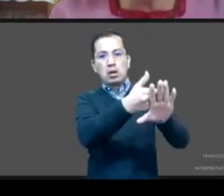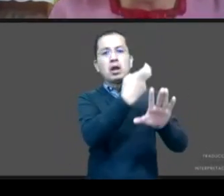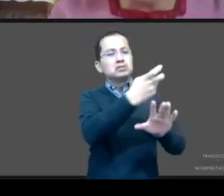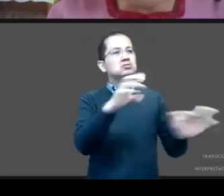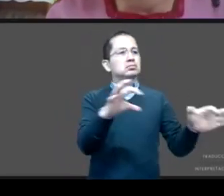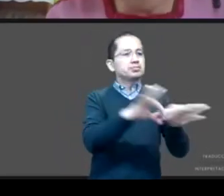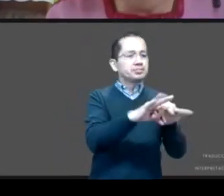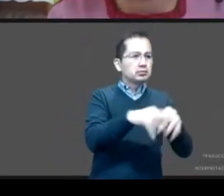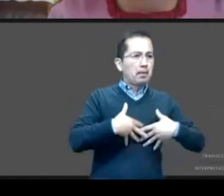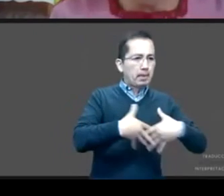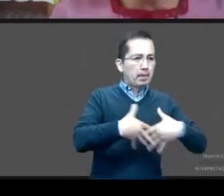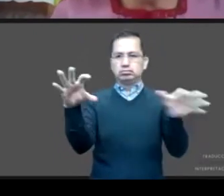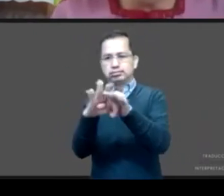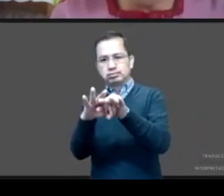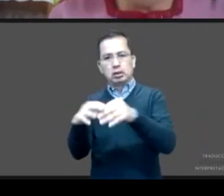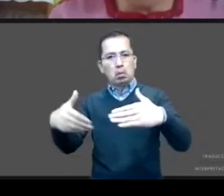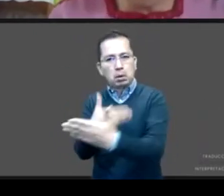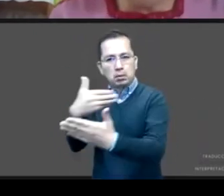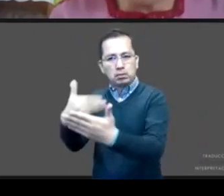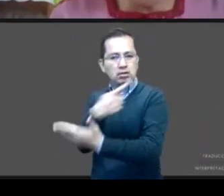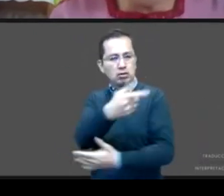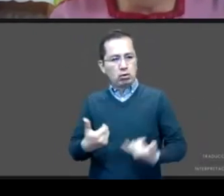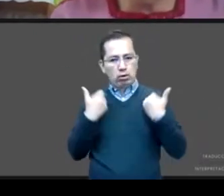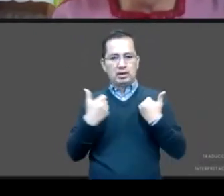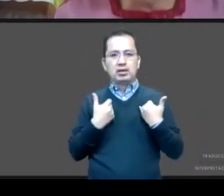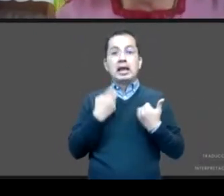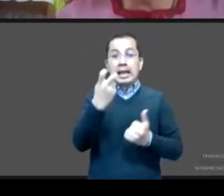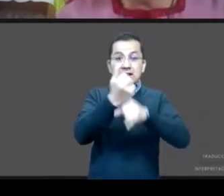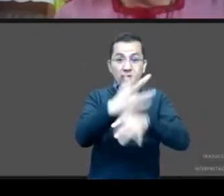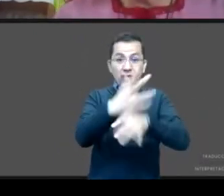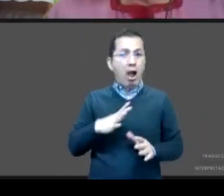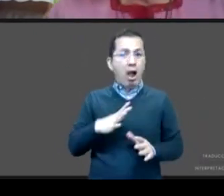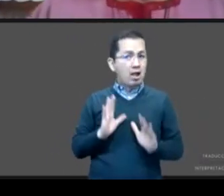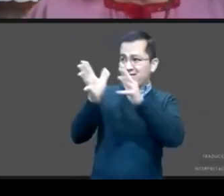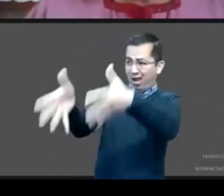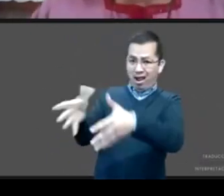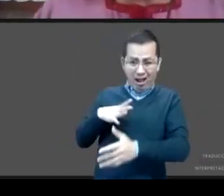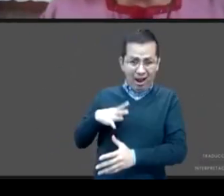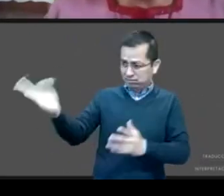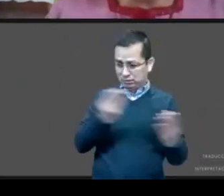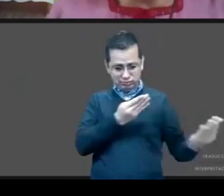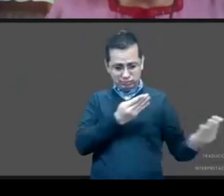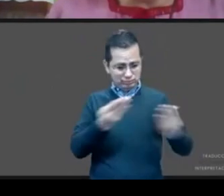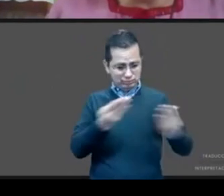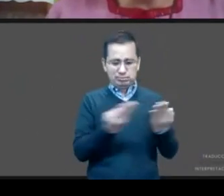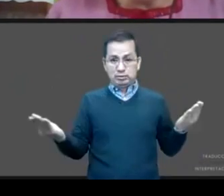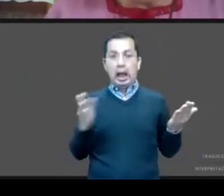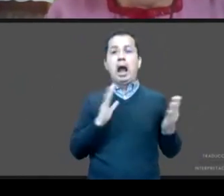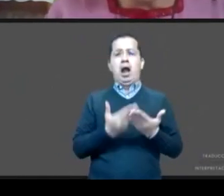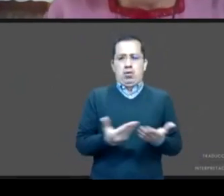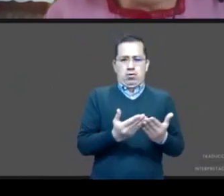tempranas está ahí. ¿Cómo usamos esa información para transformar estas realidades?